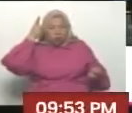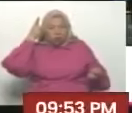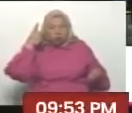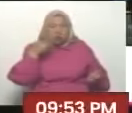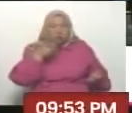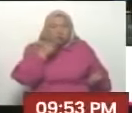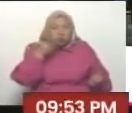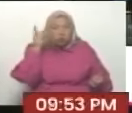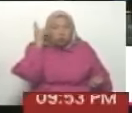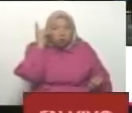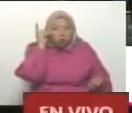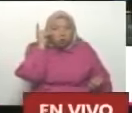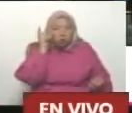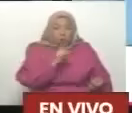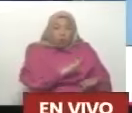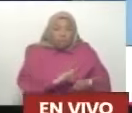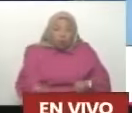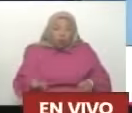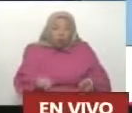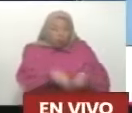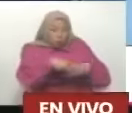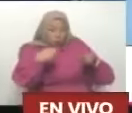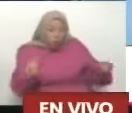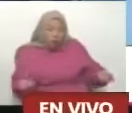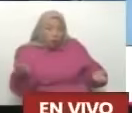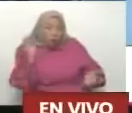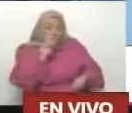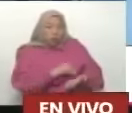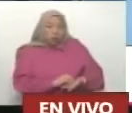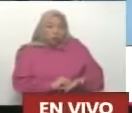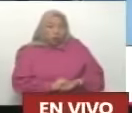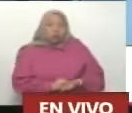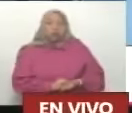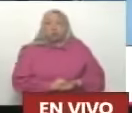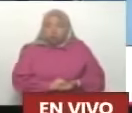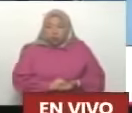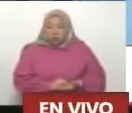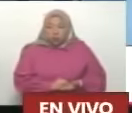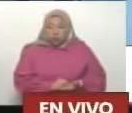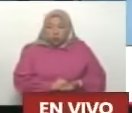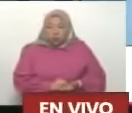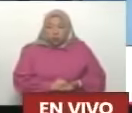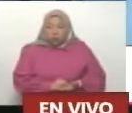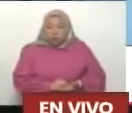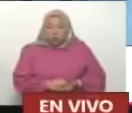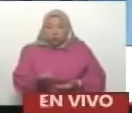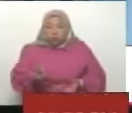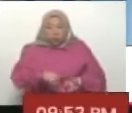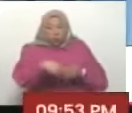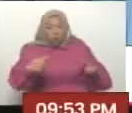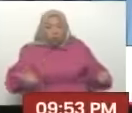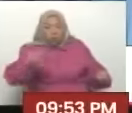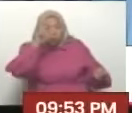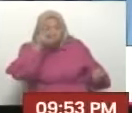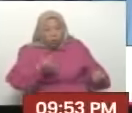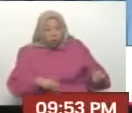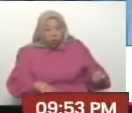Diosdado me hizo, me obligó a leer periódico otra vez. ¿Por qué lee periódico? Ahora yo leo periódico todos los días.